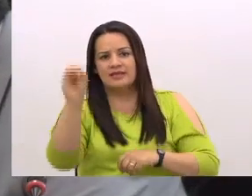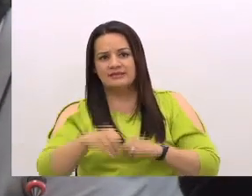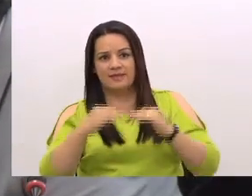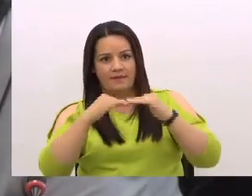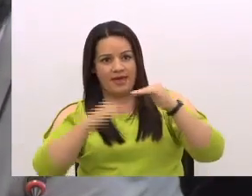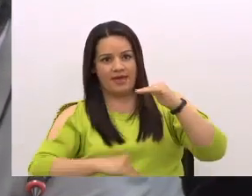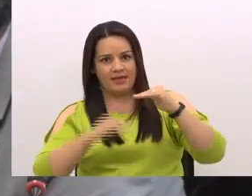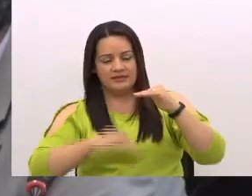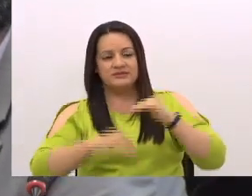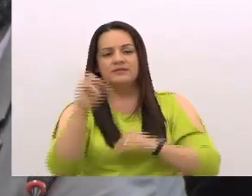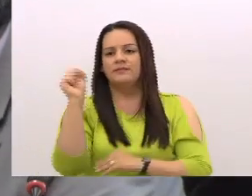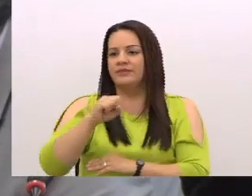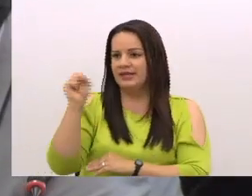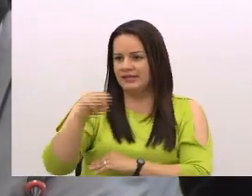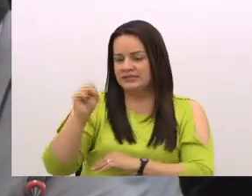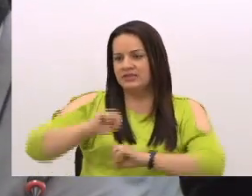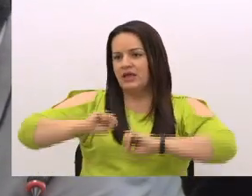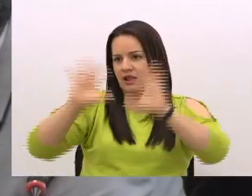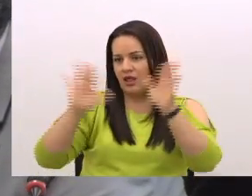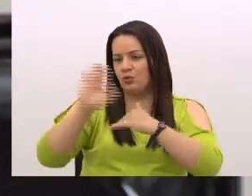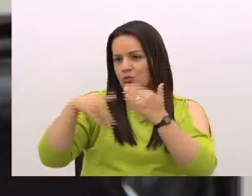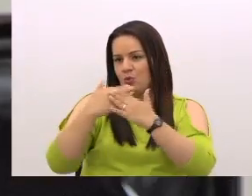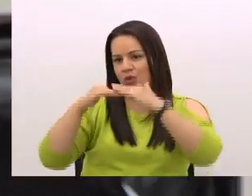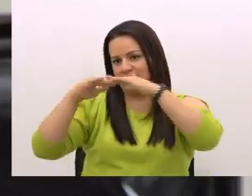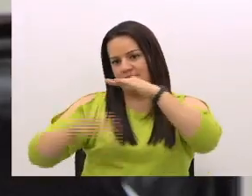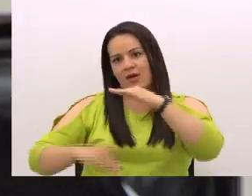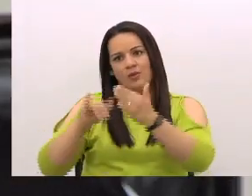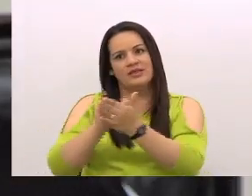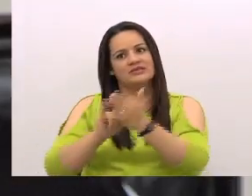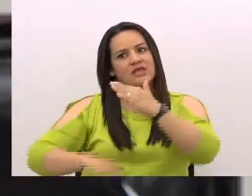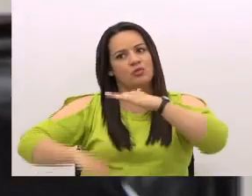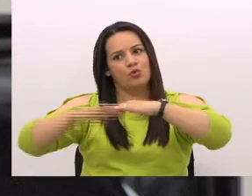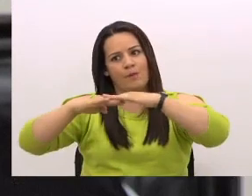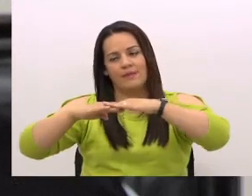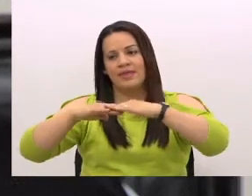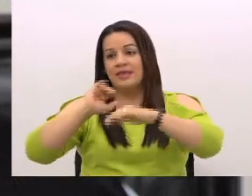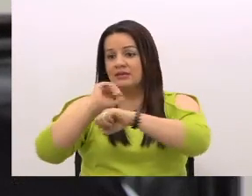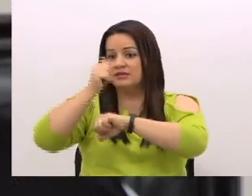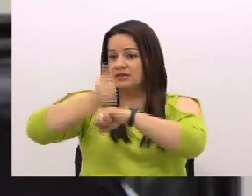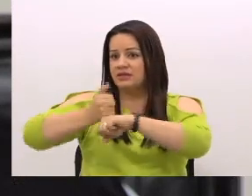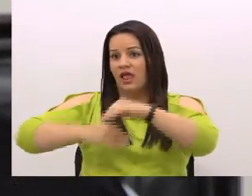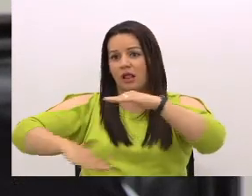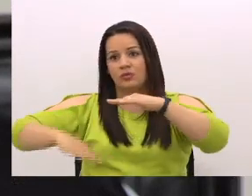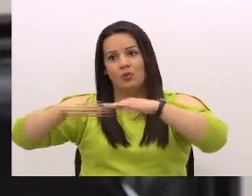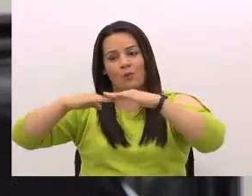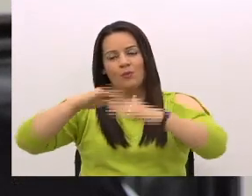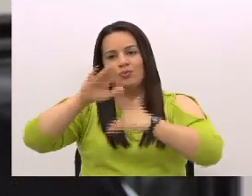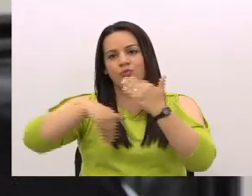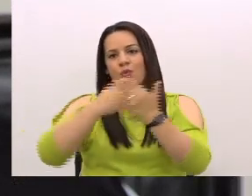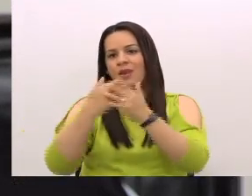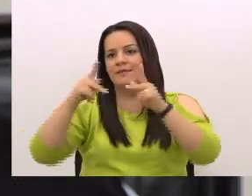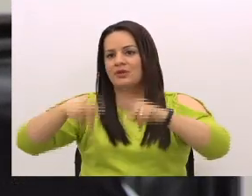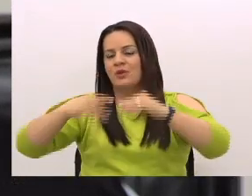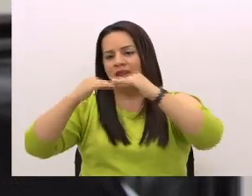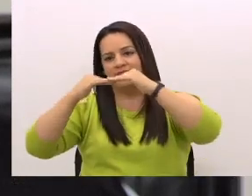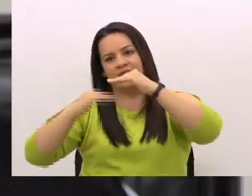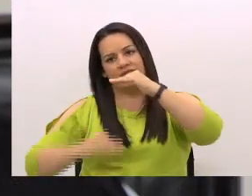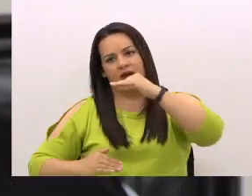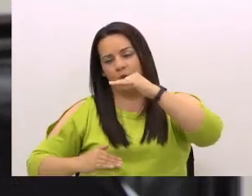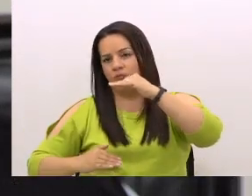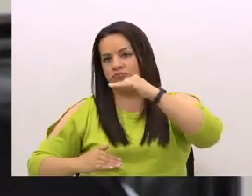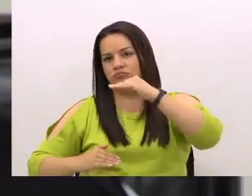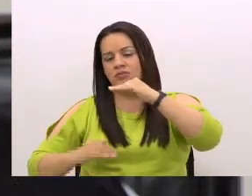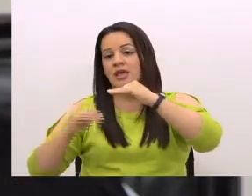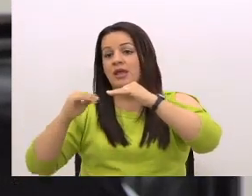Por supuesto, todas tienen que estar debajo de ese tope, una vez que se establezca ese tope, todo mundo tiene que estar debajo de ese tope